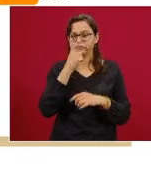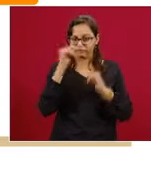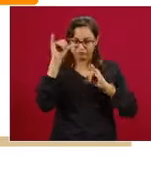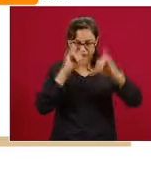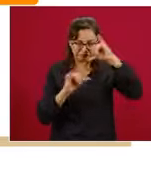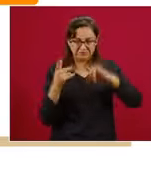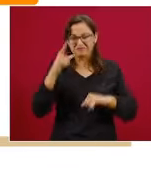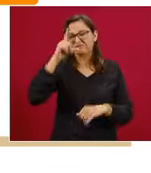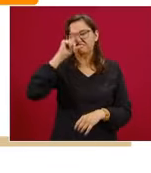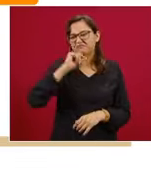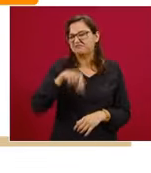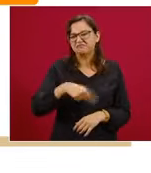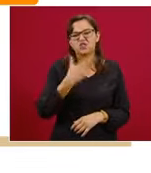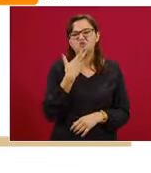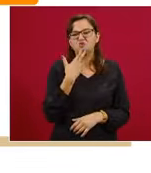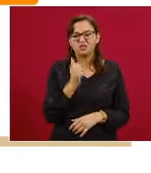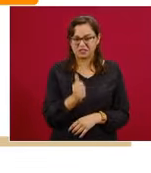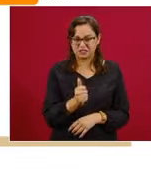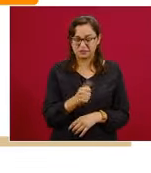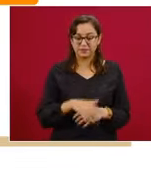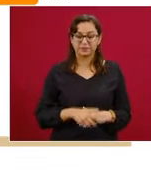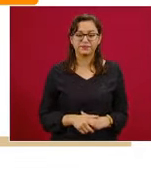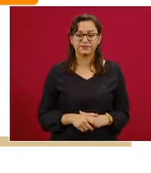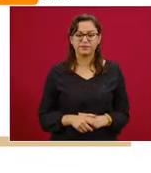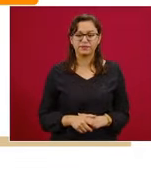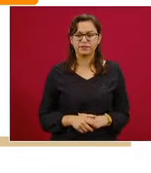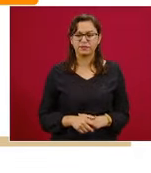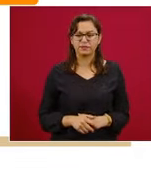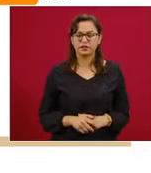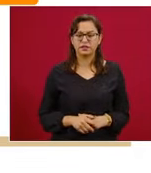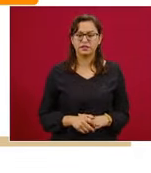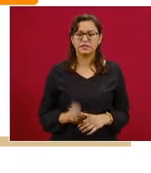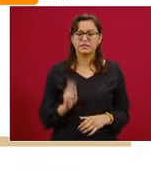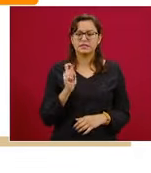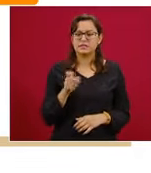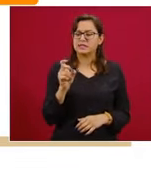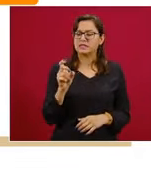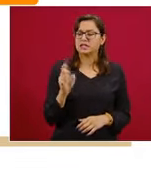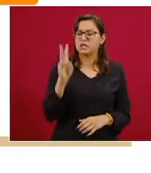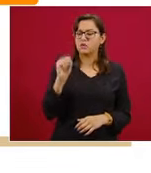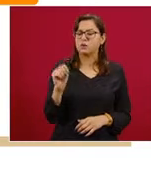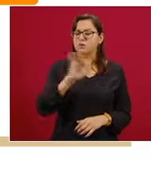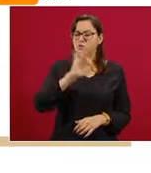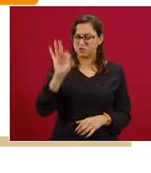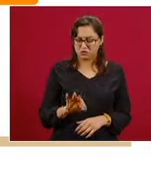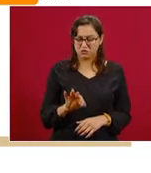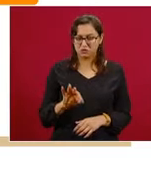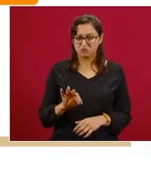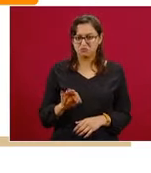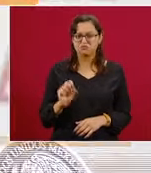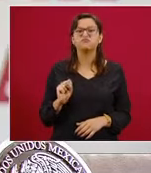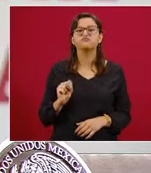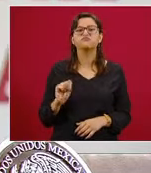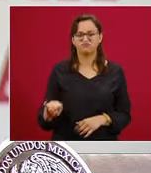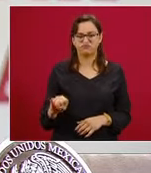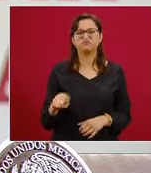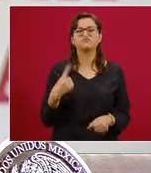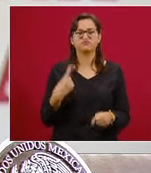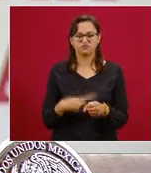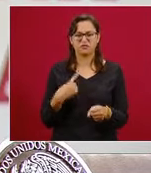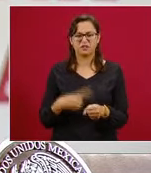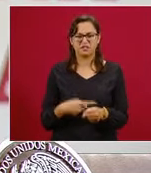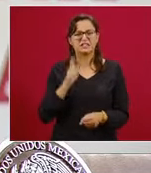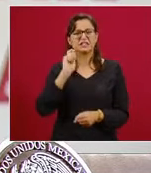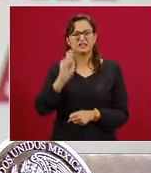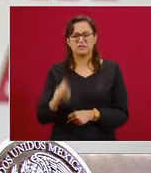Tenemos 39%, es decir, un poco menos de cuatro de cada diez personas a quienes se les toman especímenes para el